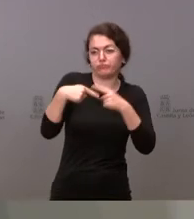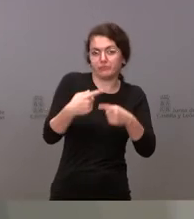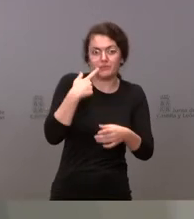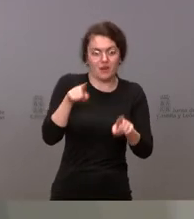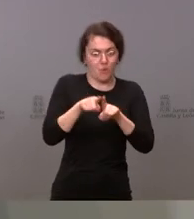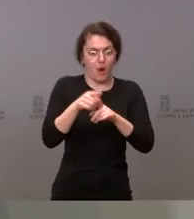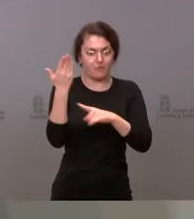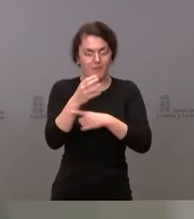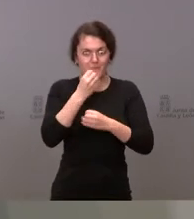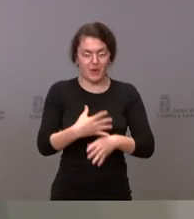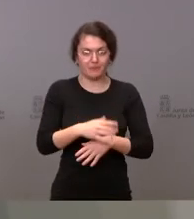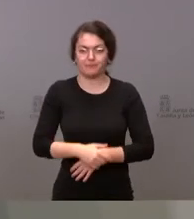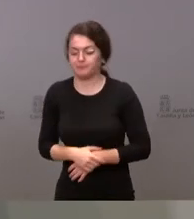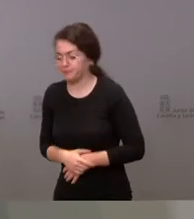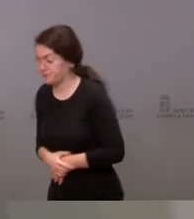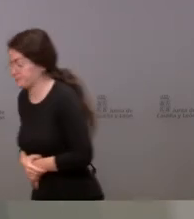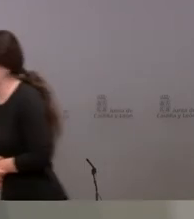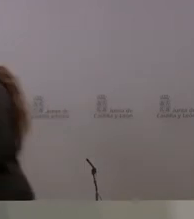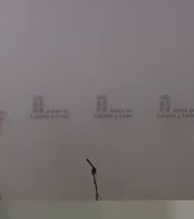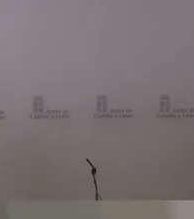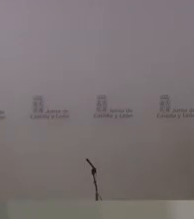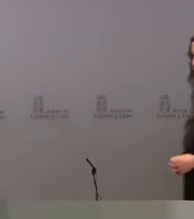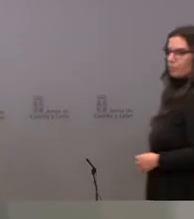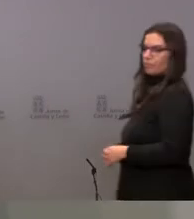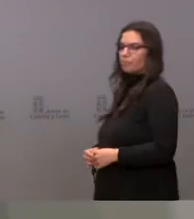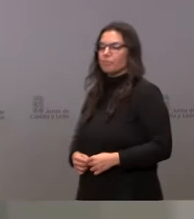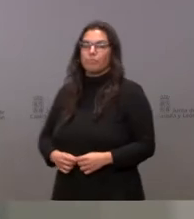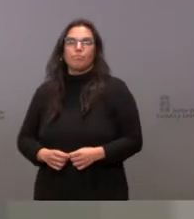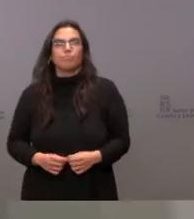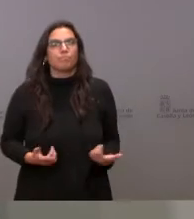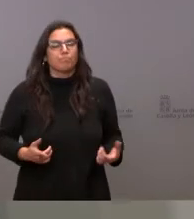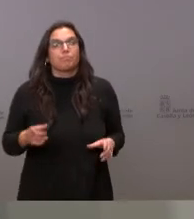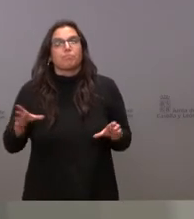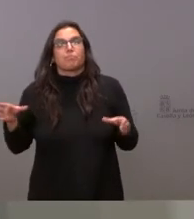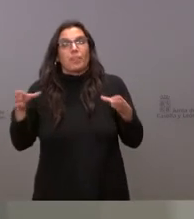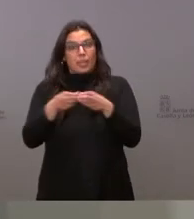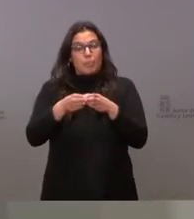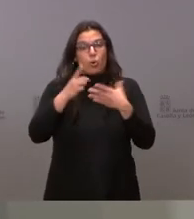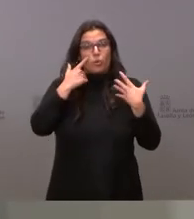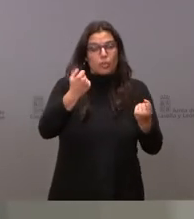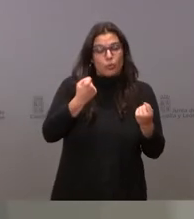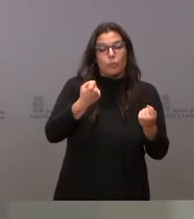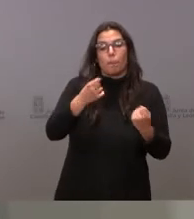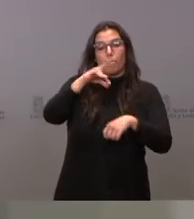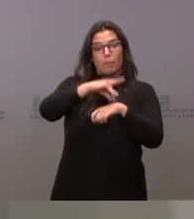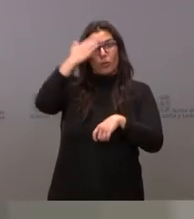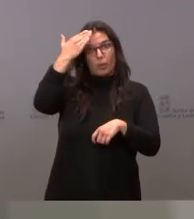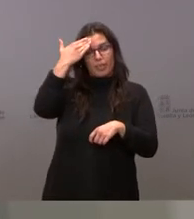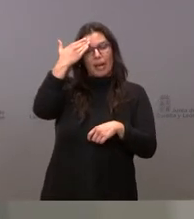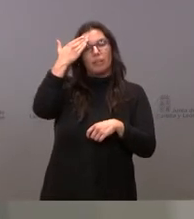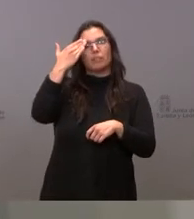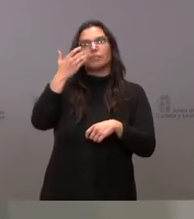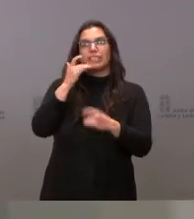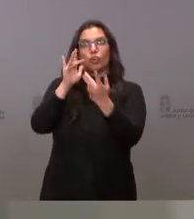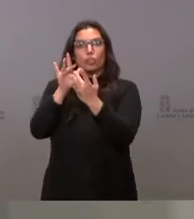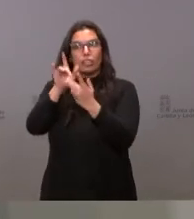Se está recomendando, como le he dicho, a través de los equipos de salud y de los médicos de familia a las personas no vacunadas, cada vez que se tiene